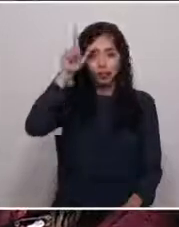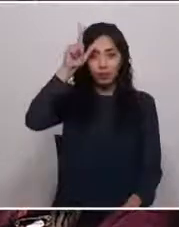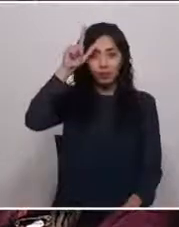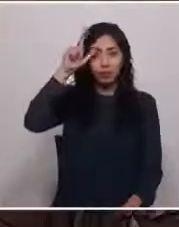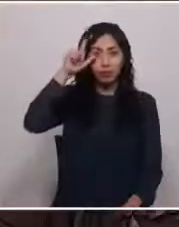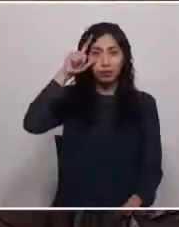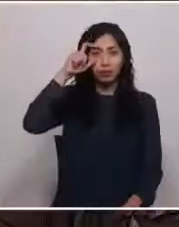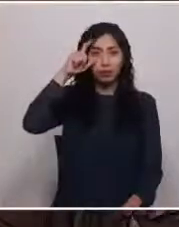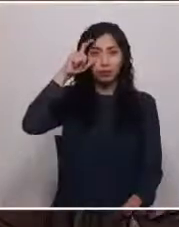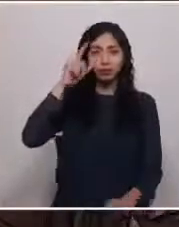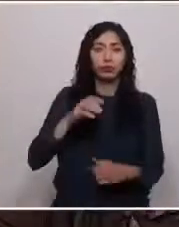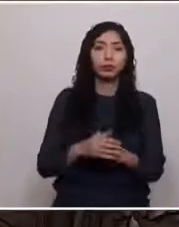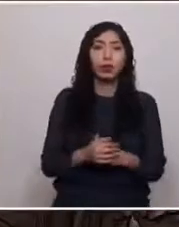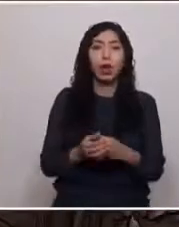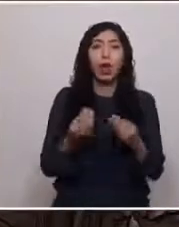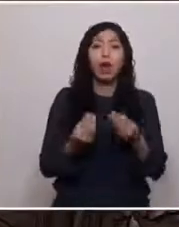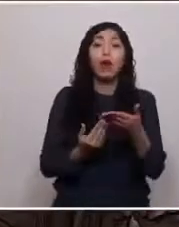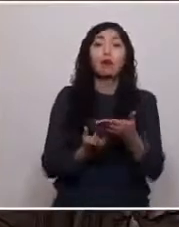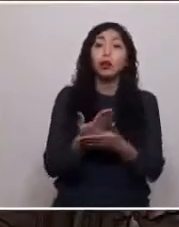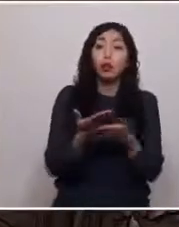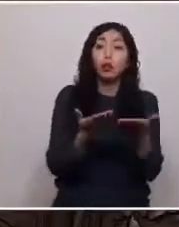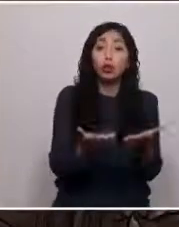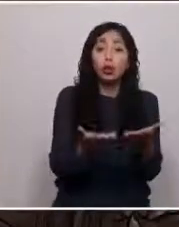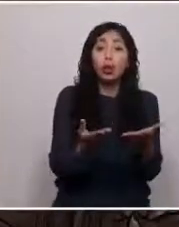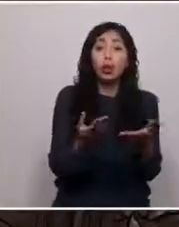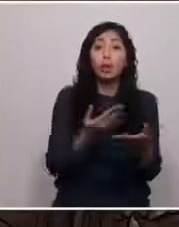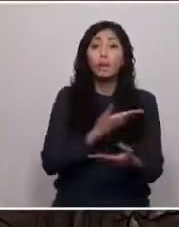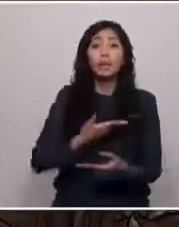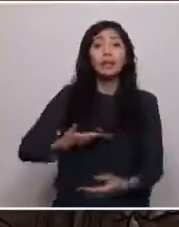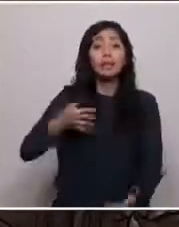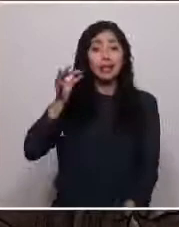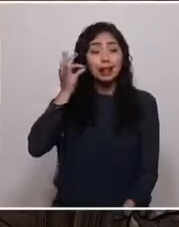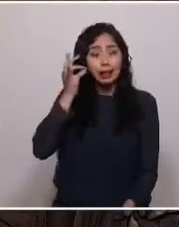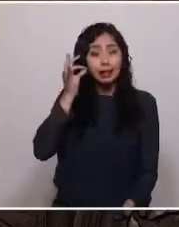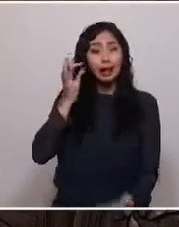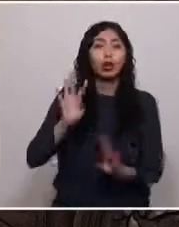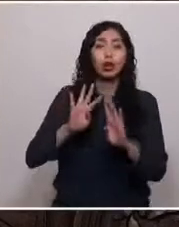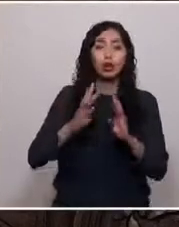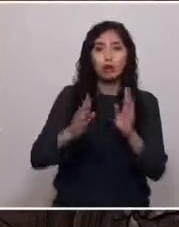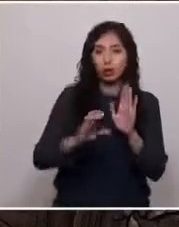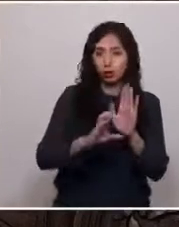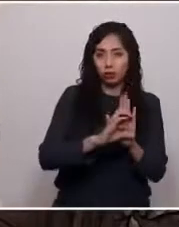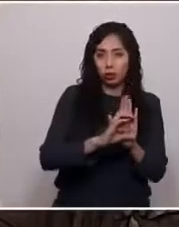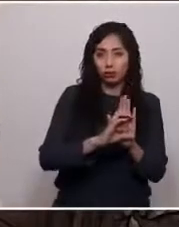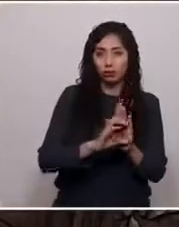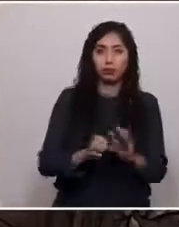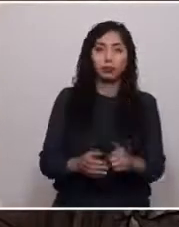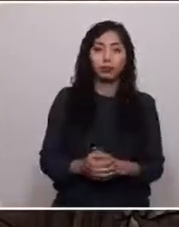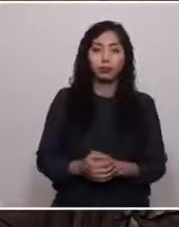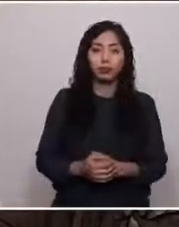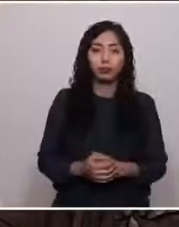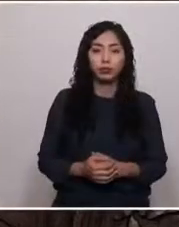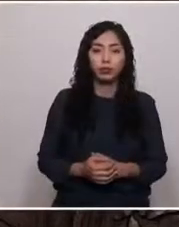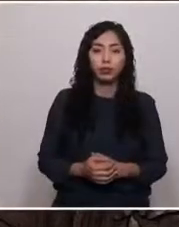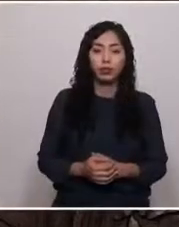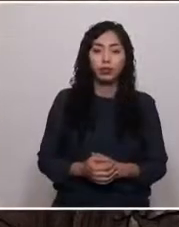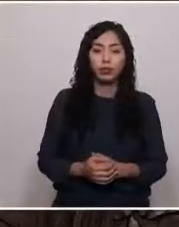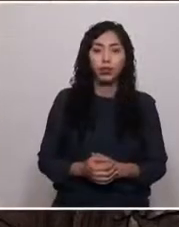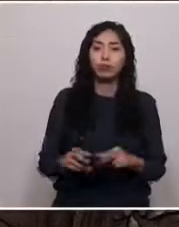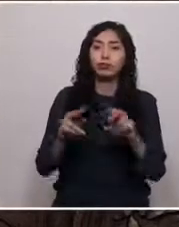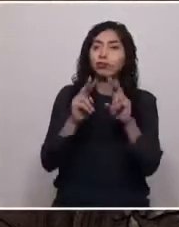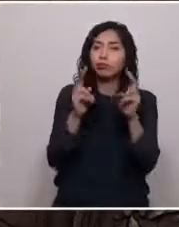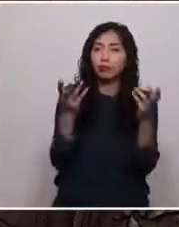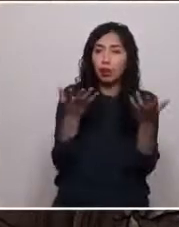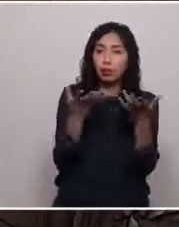Señora Presidenta, señoras y señores convencionales, Sentido Común para Chile